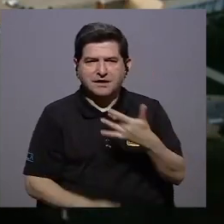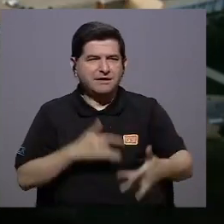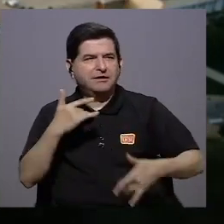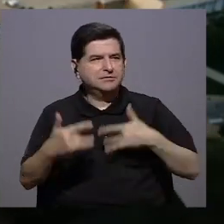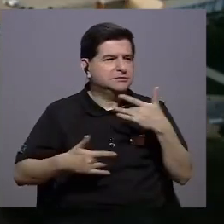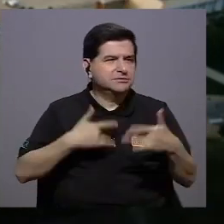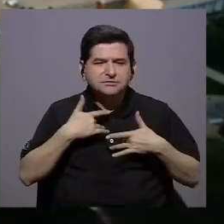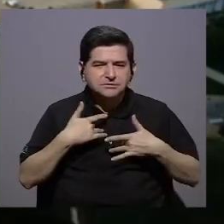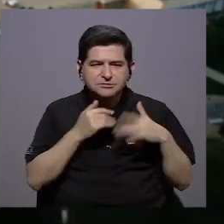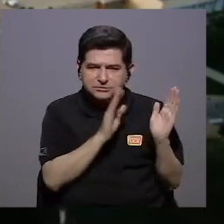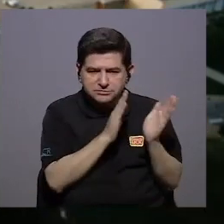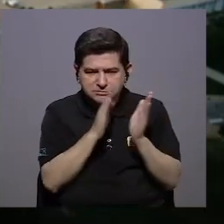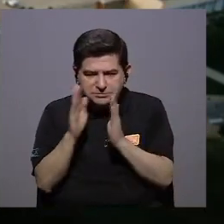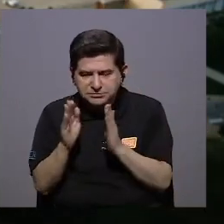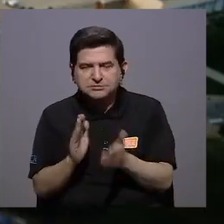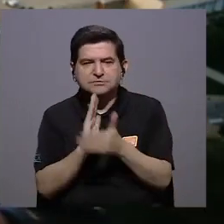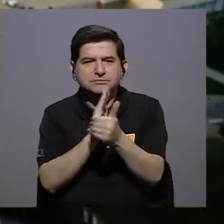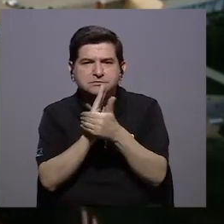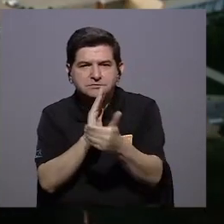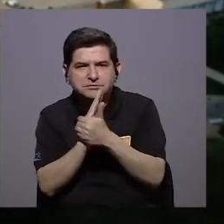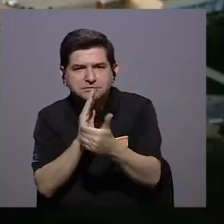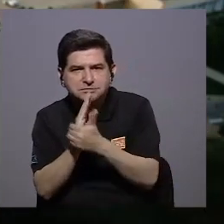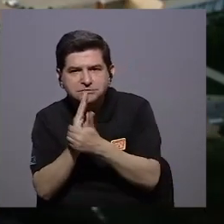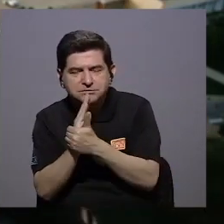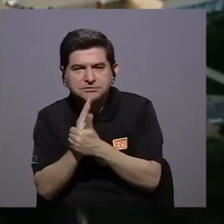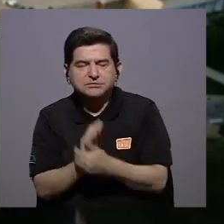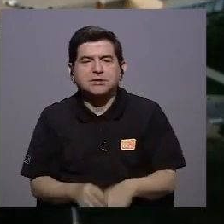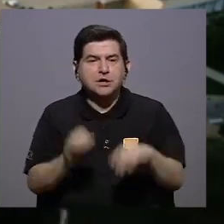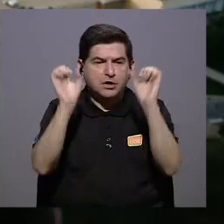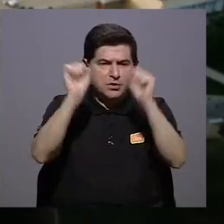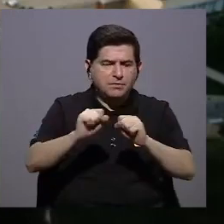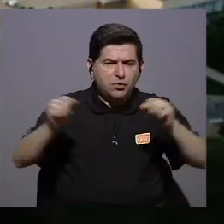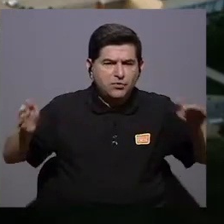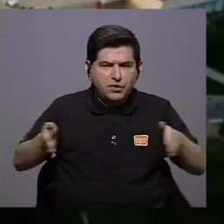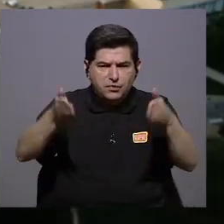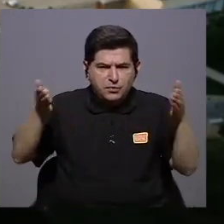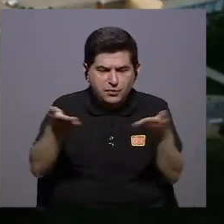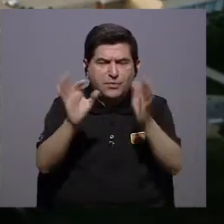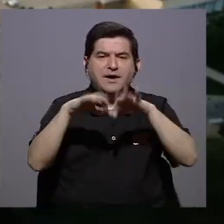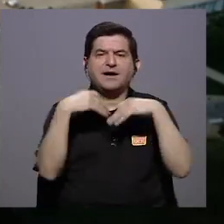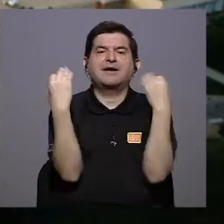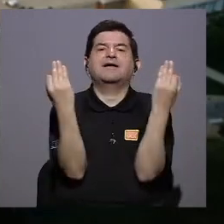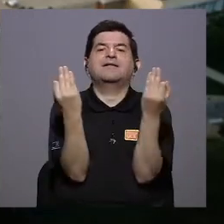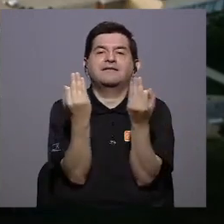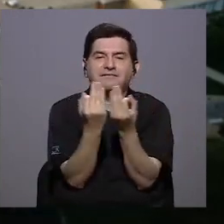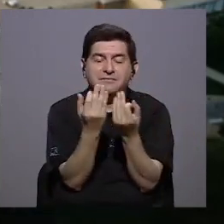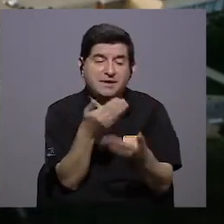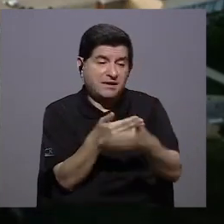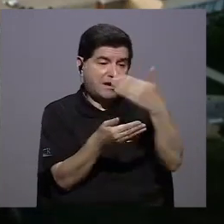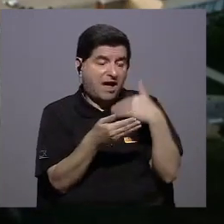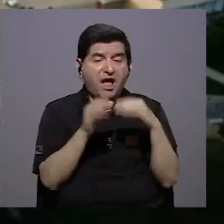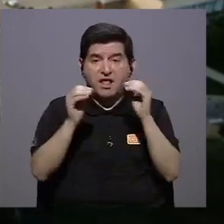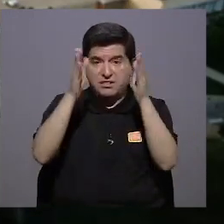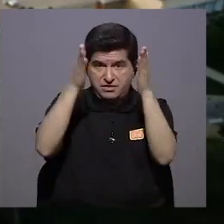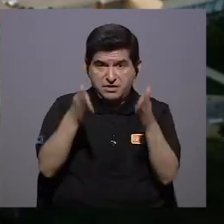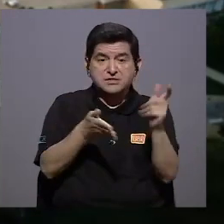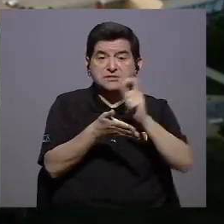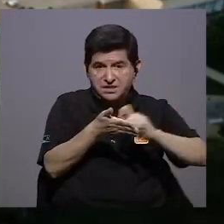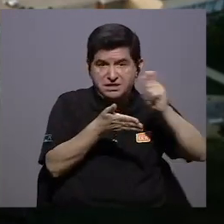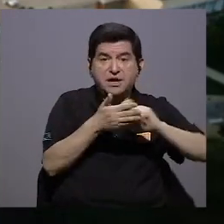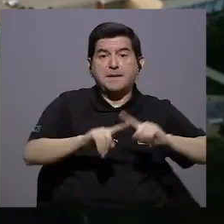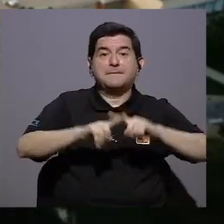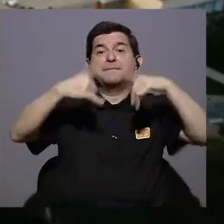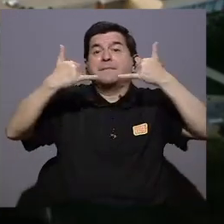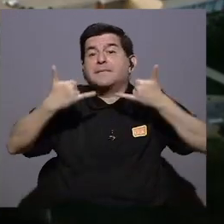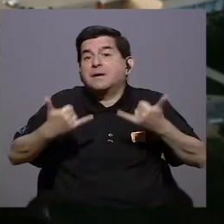sensibilidad la formación la capacidad de generar motivación de las familias antes lo hacían los maestros en la